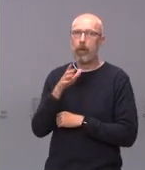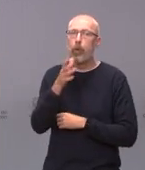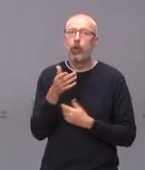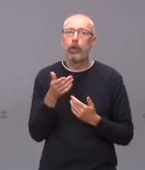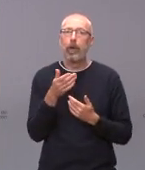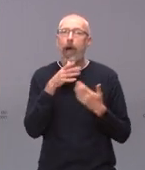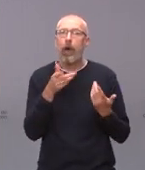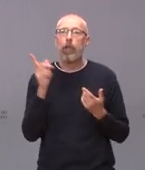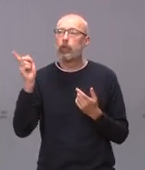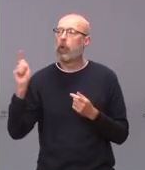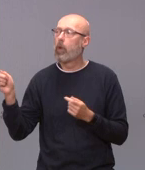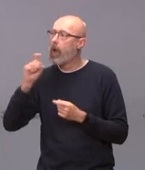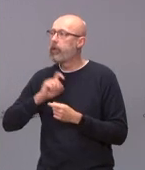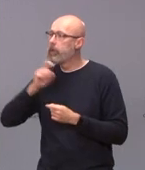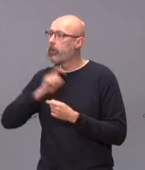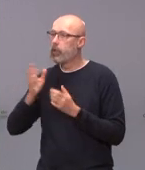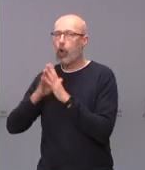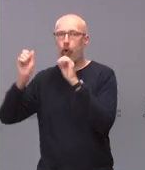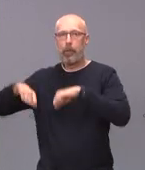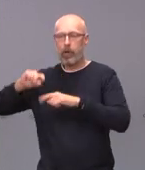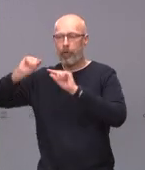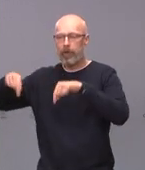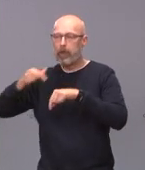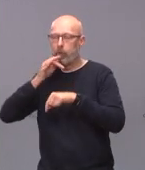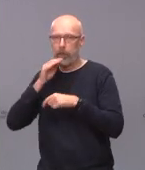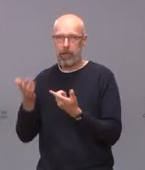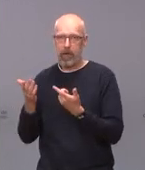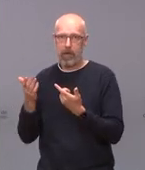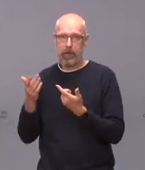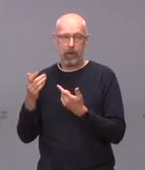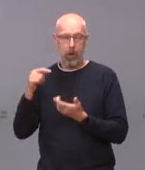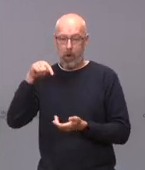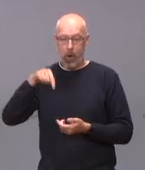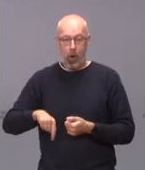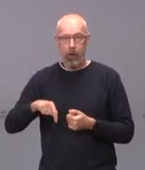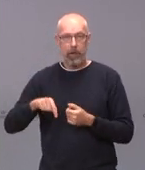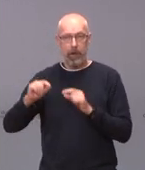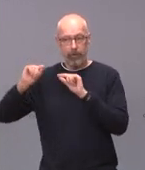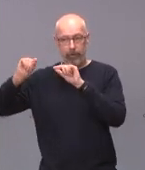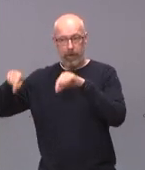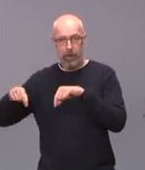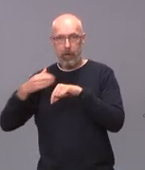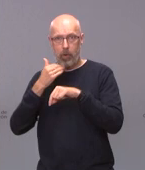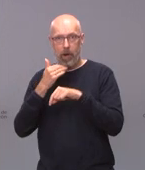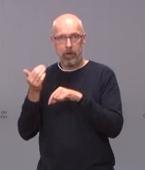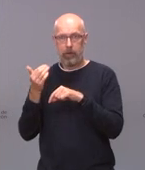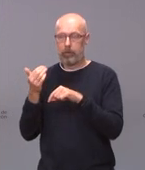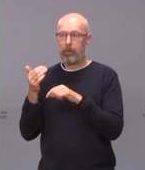tenemos son anuncios es que no está ni firmado el convenio para las ayudas porque a día de hoy no está firmado ni el convenio para las ayudas